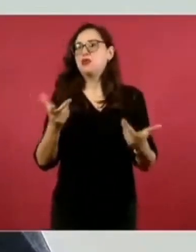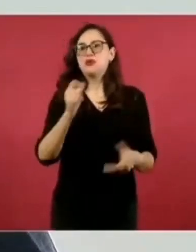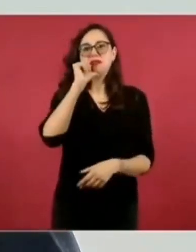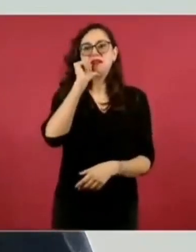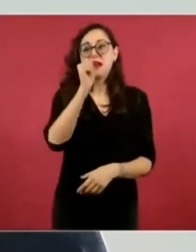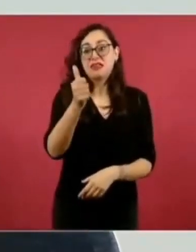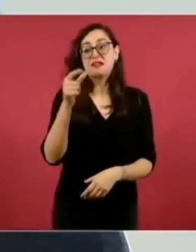privilegios también.